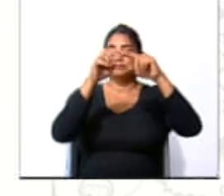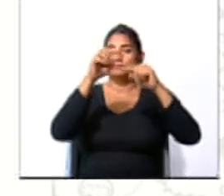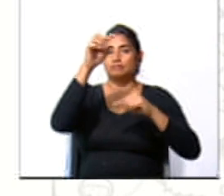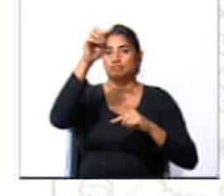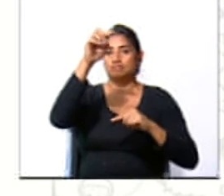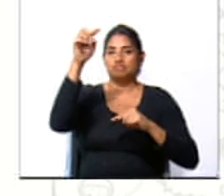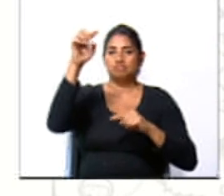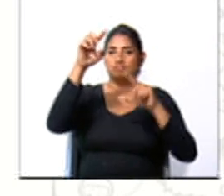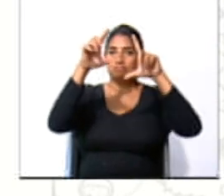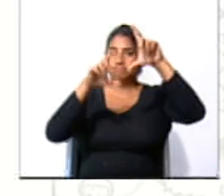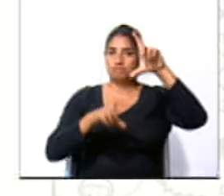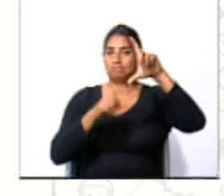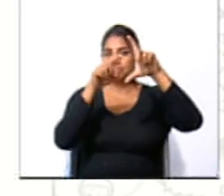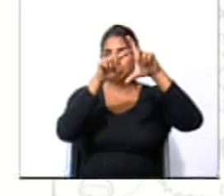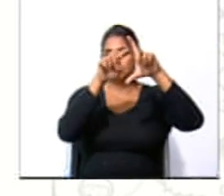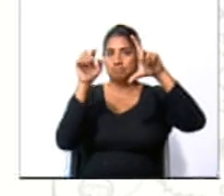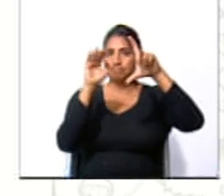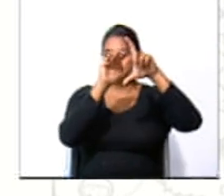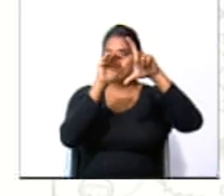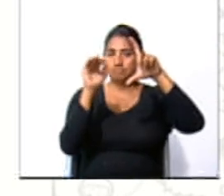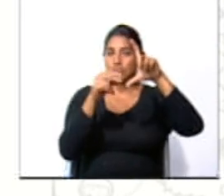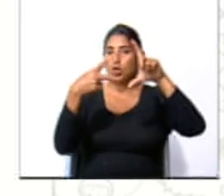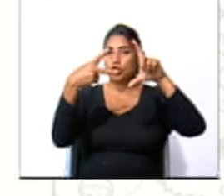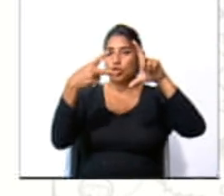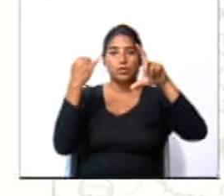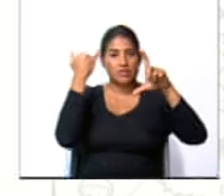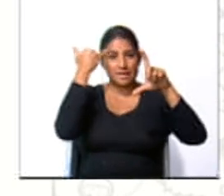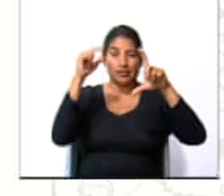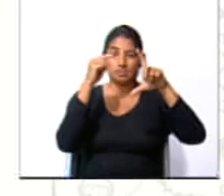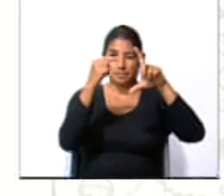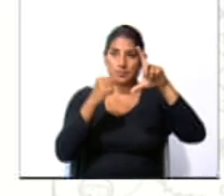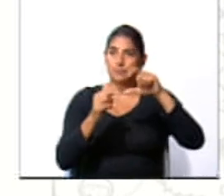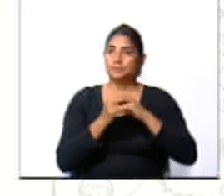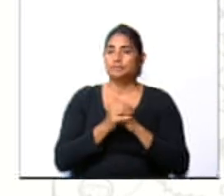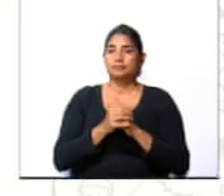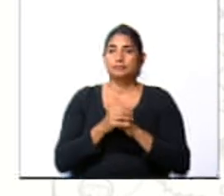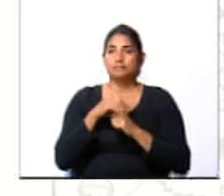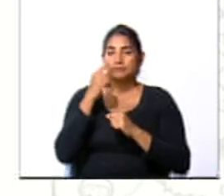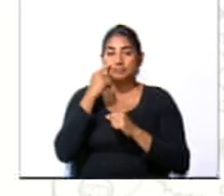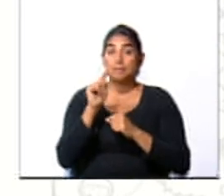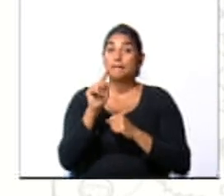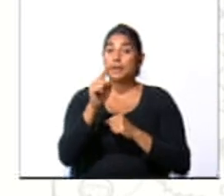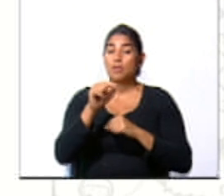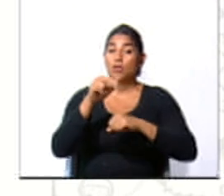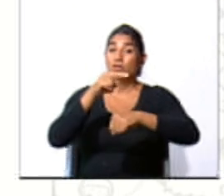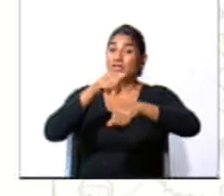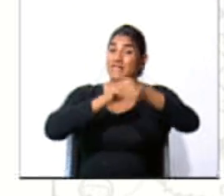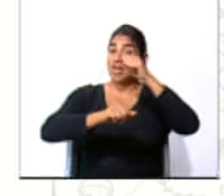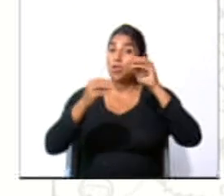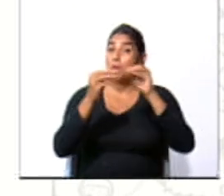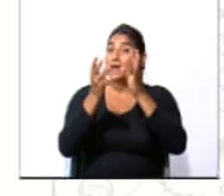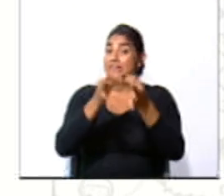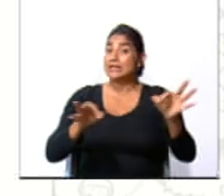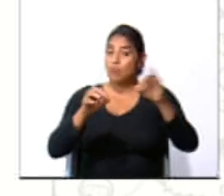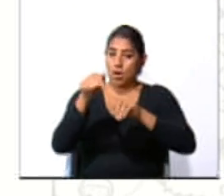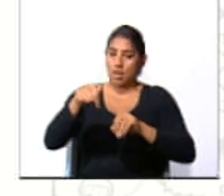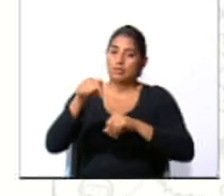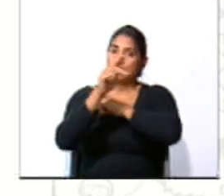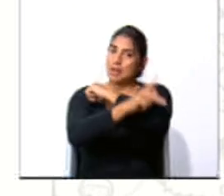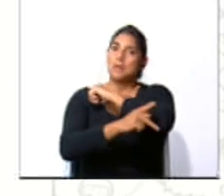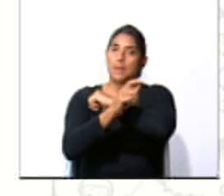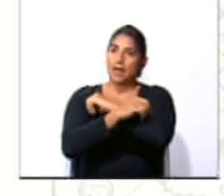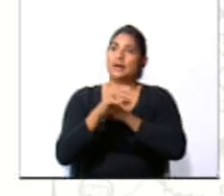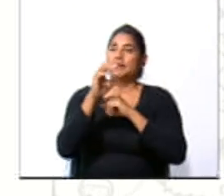y vamos a señalar al menos dos ideas. Veamos. Vamos a indicar que es el teatro más importante del país y